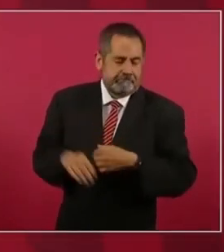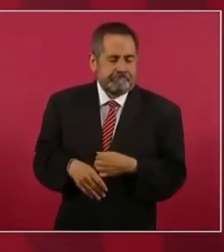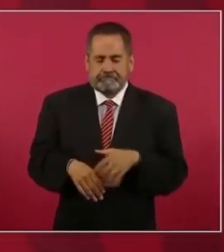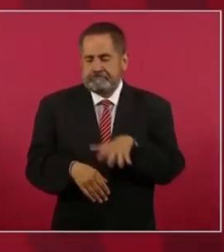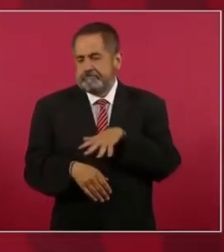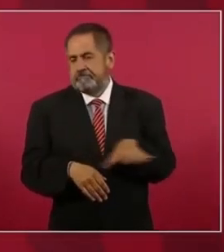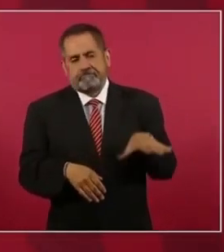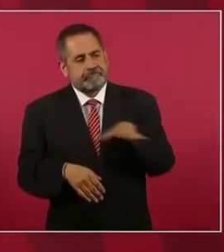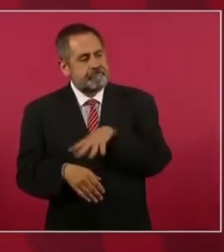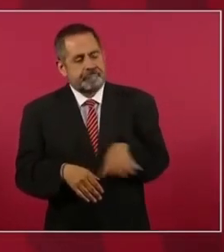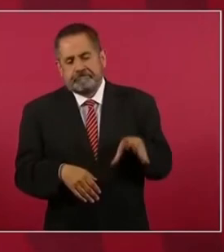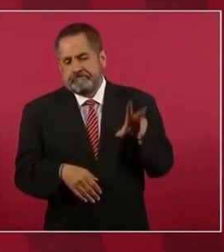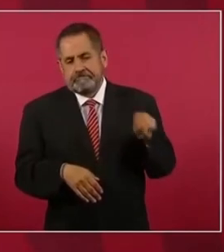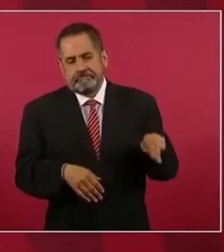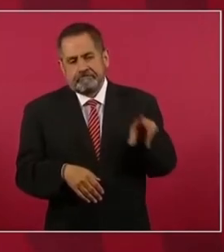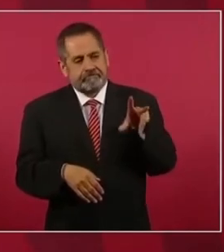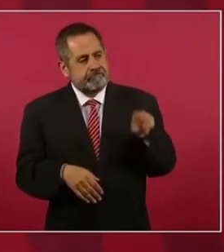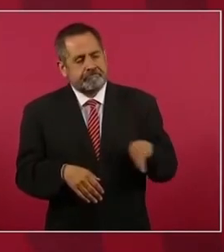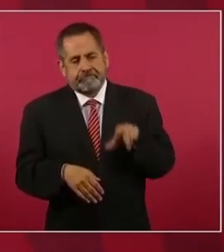fue la misma.